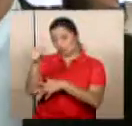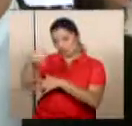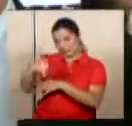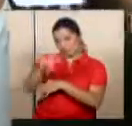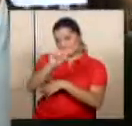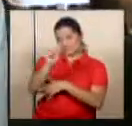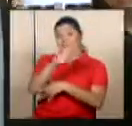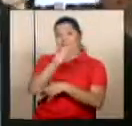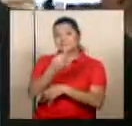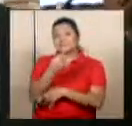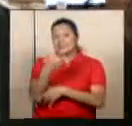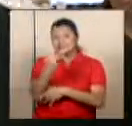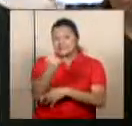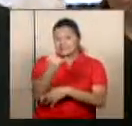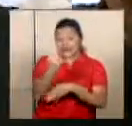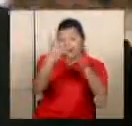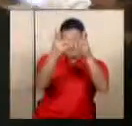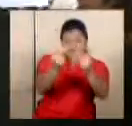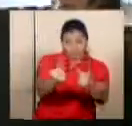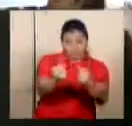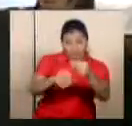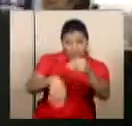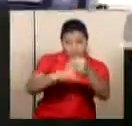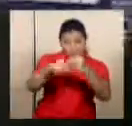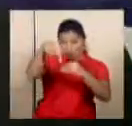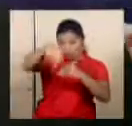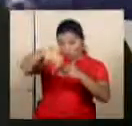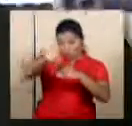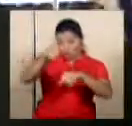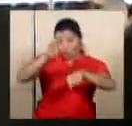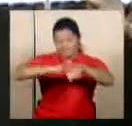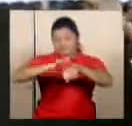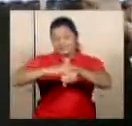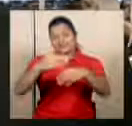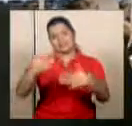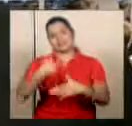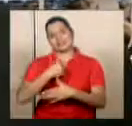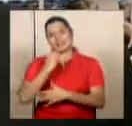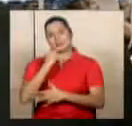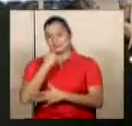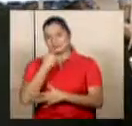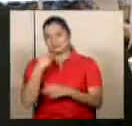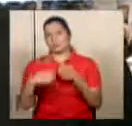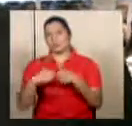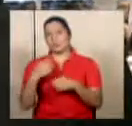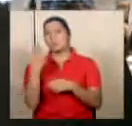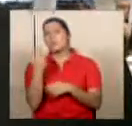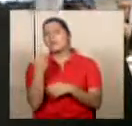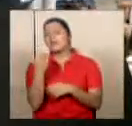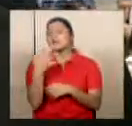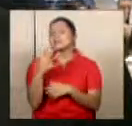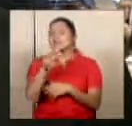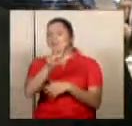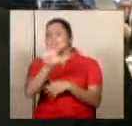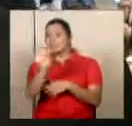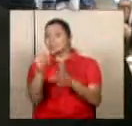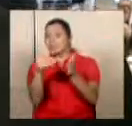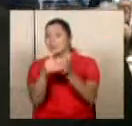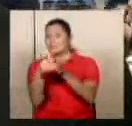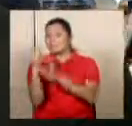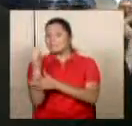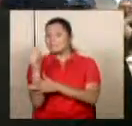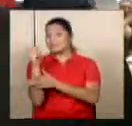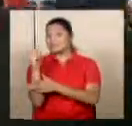el presupuesto extraordinario no se aprueba hoy en la tarde, entramos en serios problemas porque cerca de 39 mil pensionados estarían